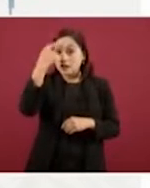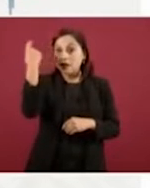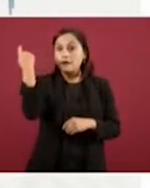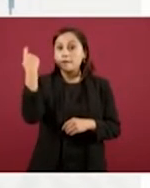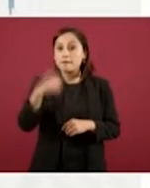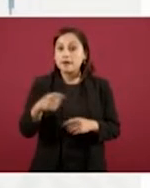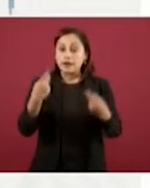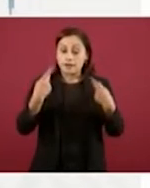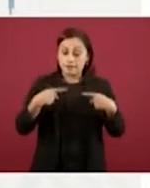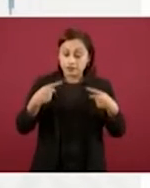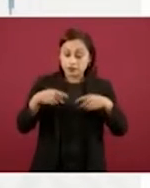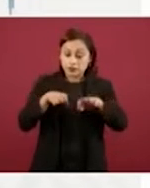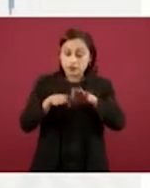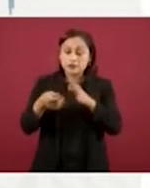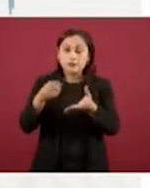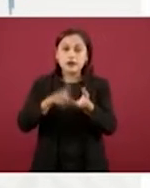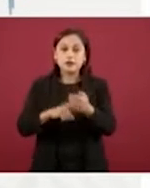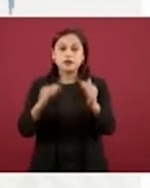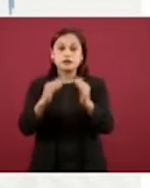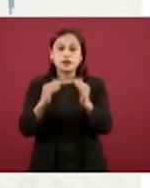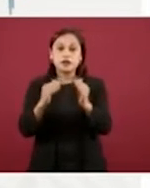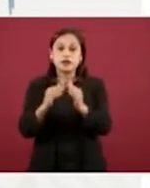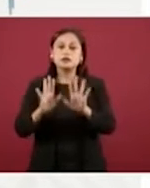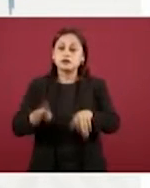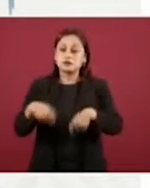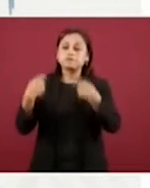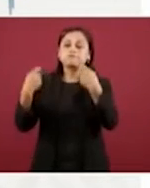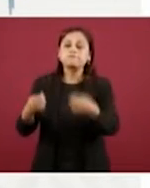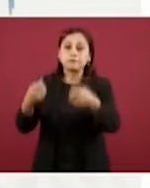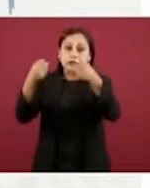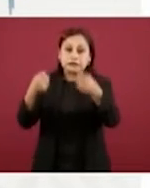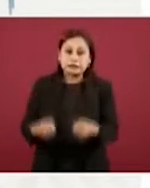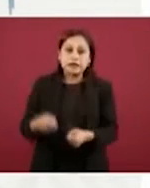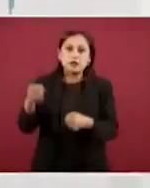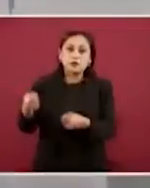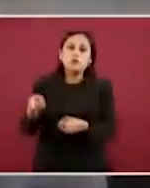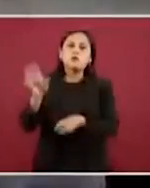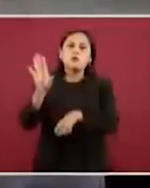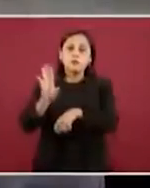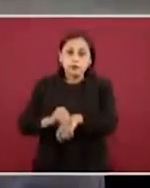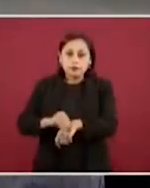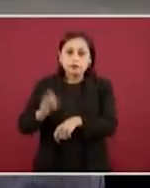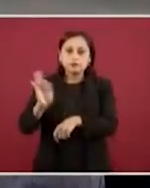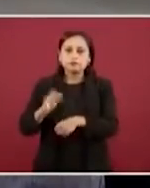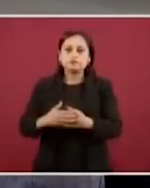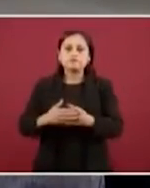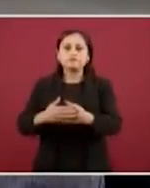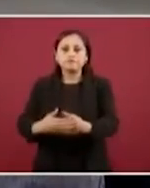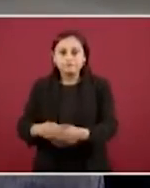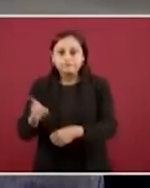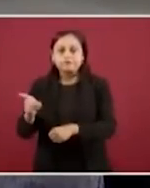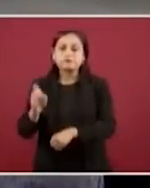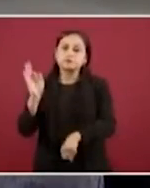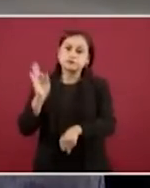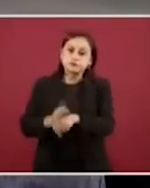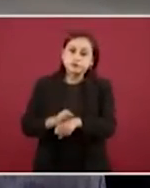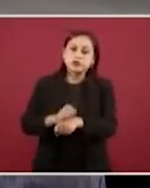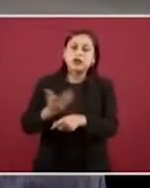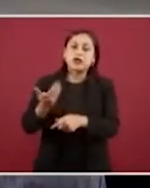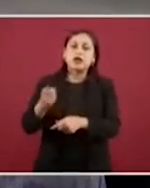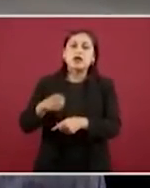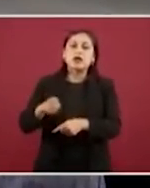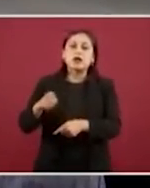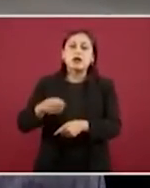trabajadoras del hogar con seguros de riesgo de trabajo, enfermedades, maternidad, invalidez y vida, retiros, sesantía en edad avanzada y